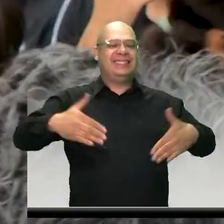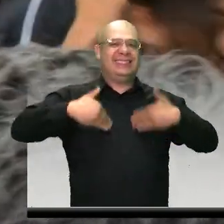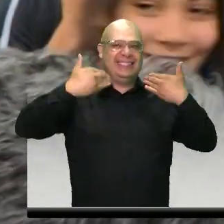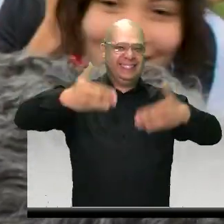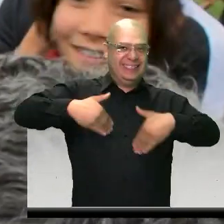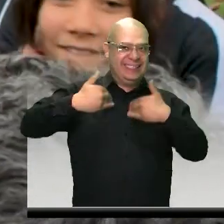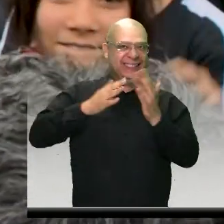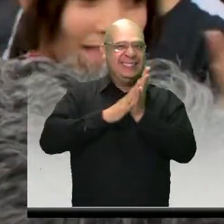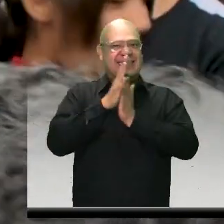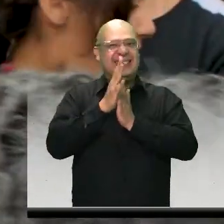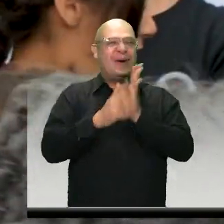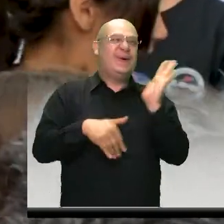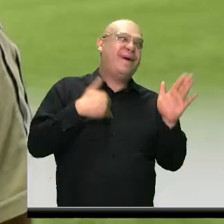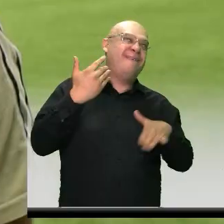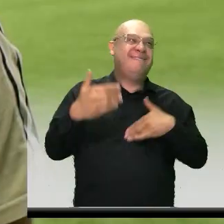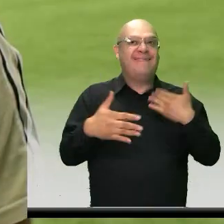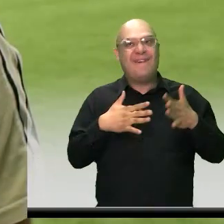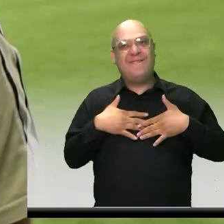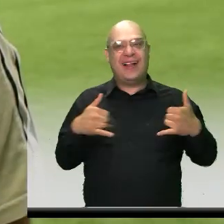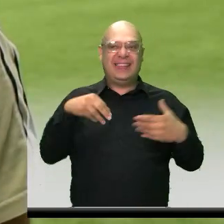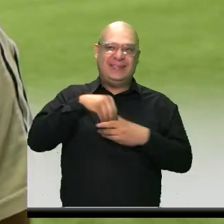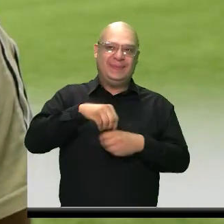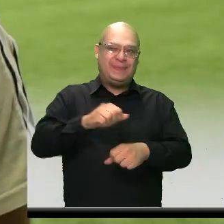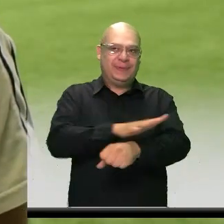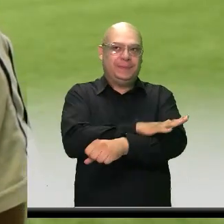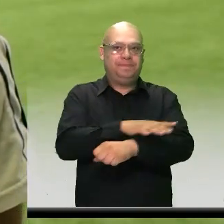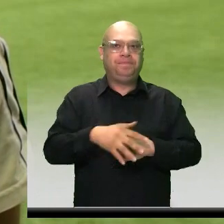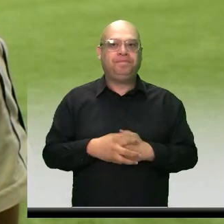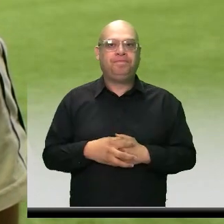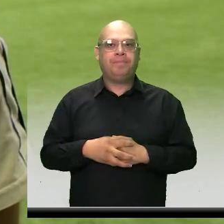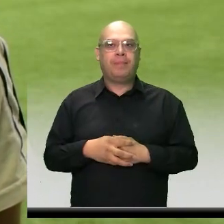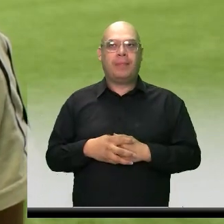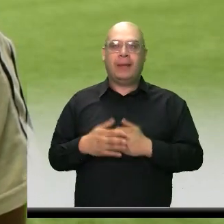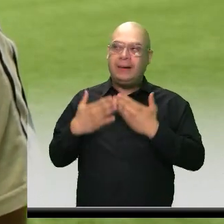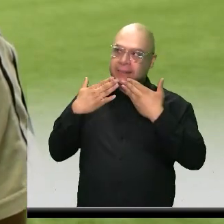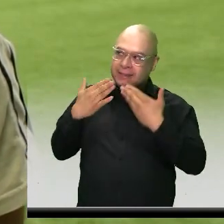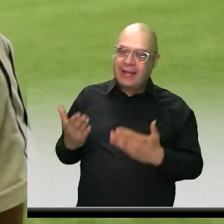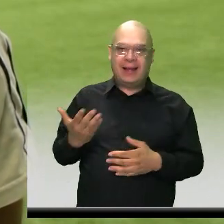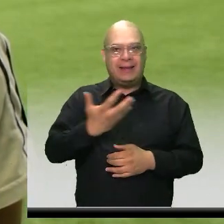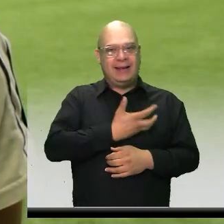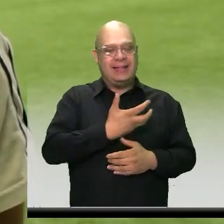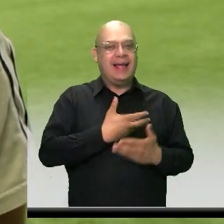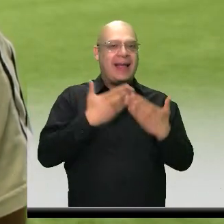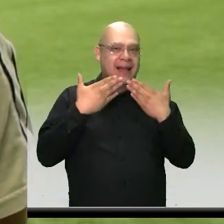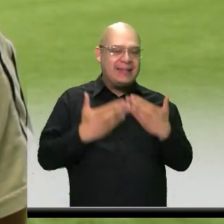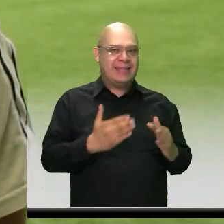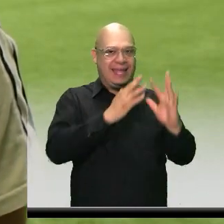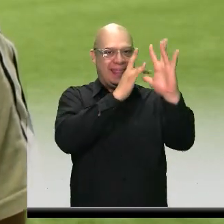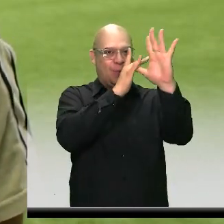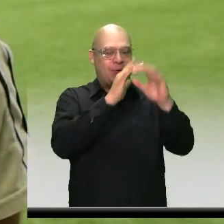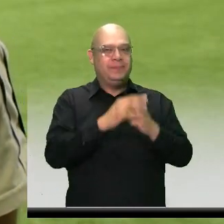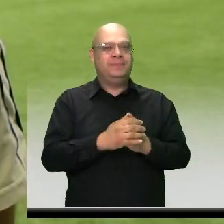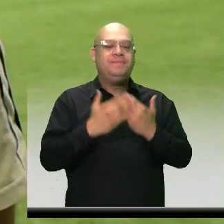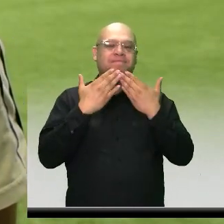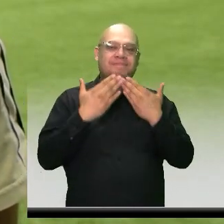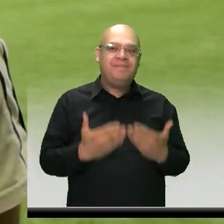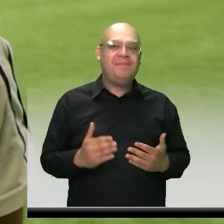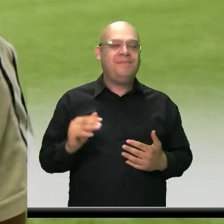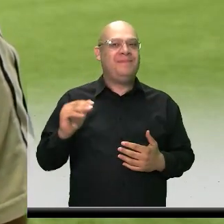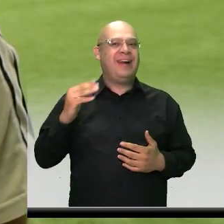sentimientos encontrados. Mi total agradecimiento a la alcaldía, al municipio y al proyecto de Alesia.